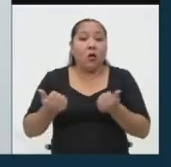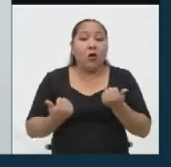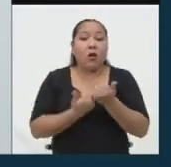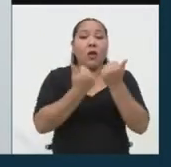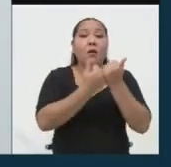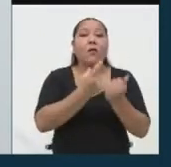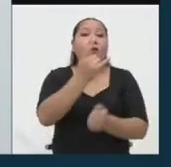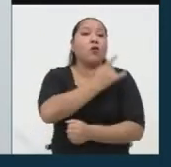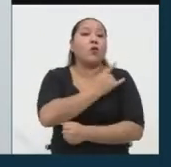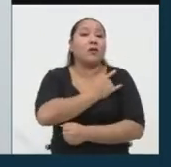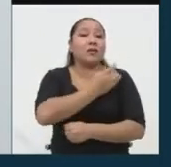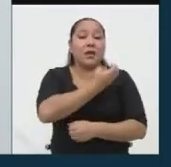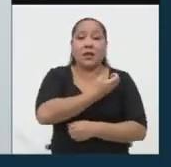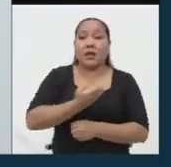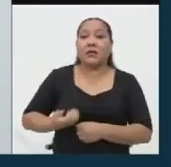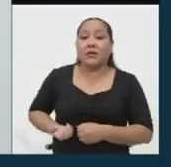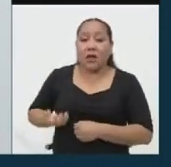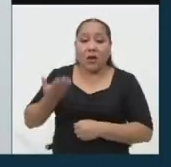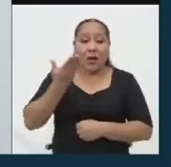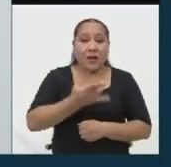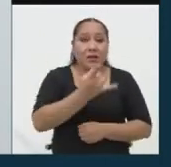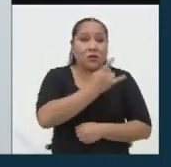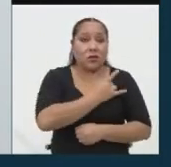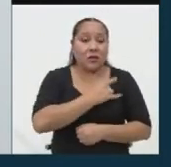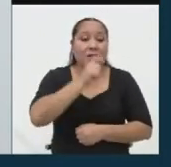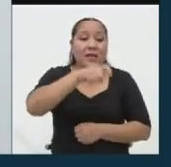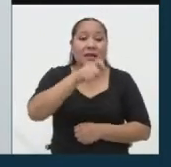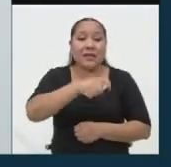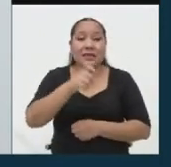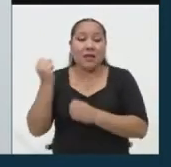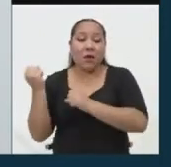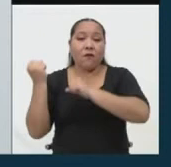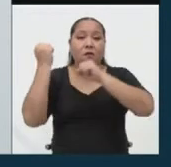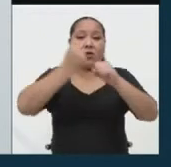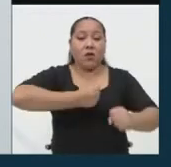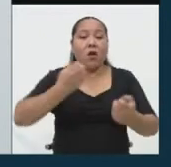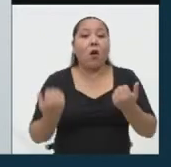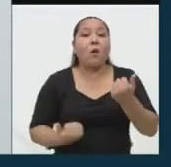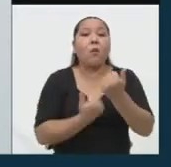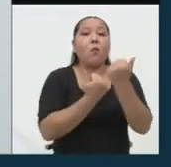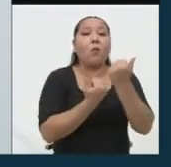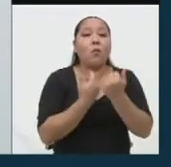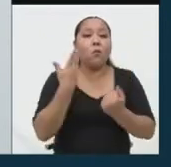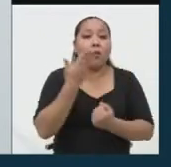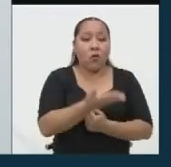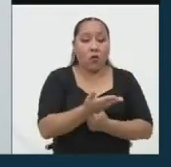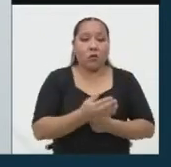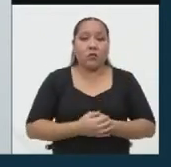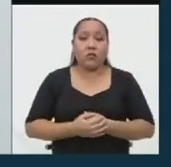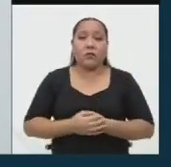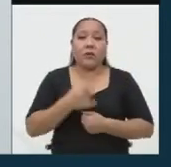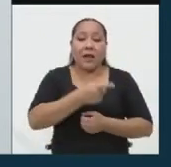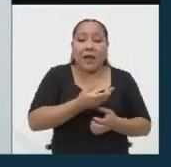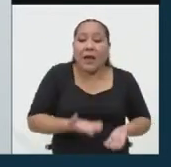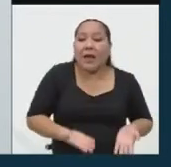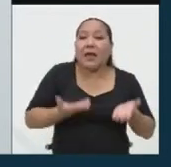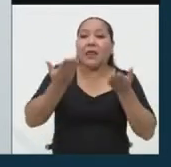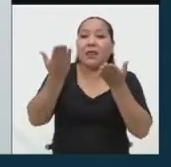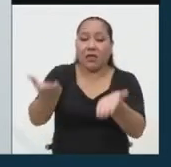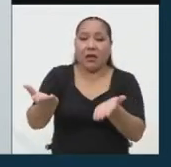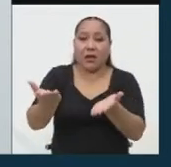públicas. Ellas necesitan el fortalecimiento y el reforzamiento para que brinden